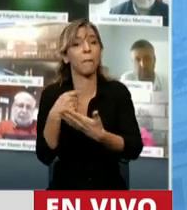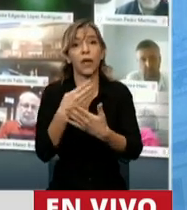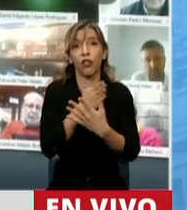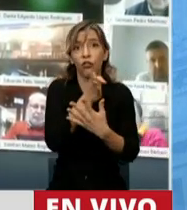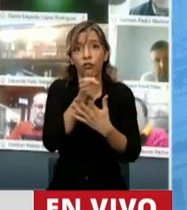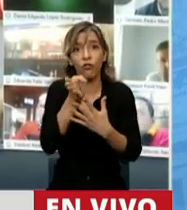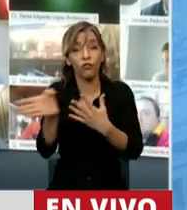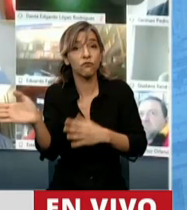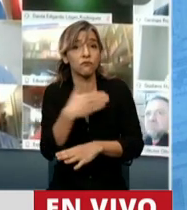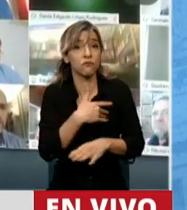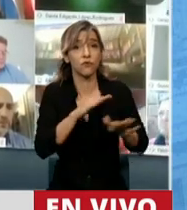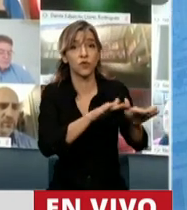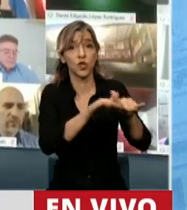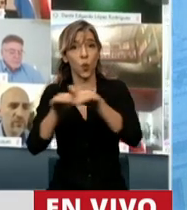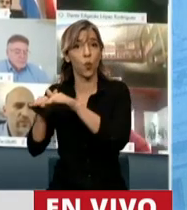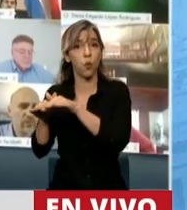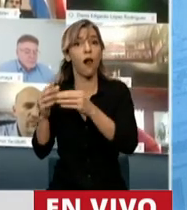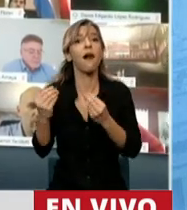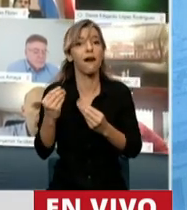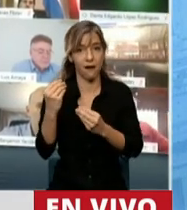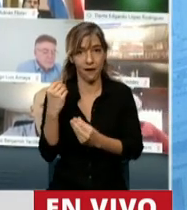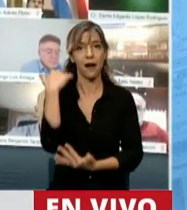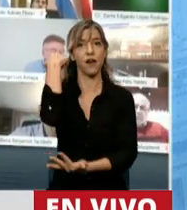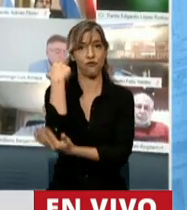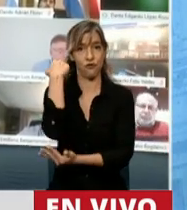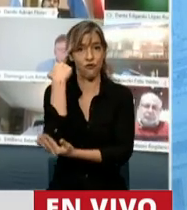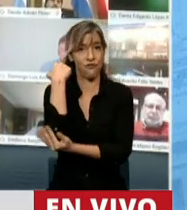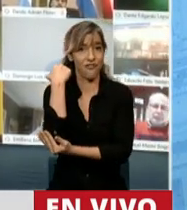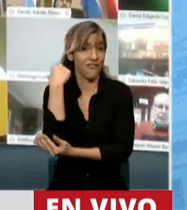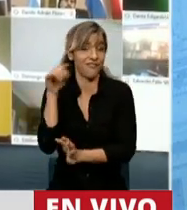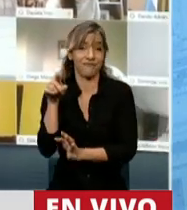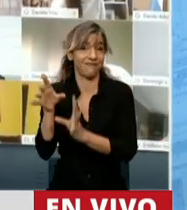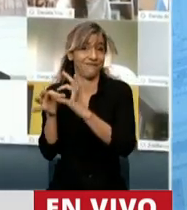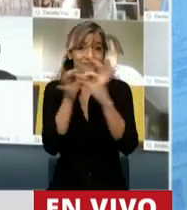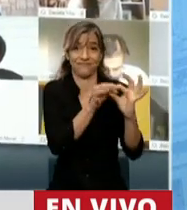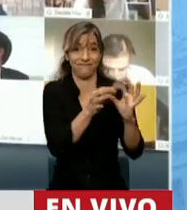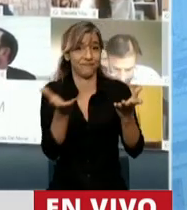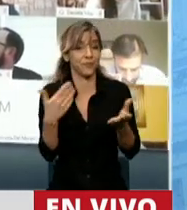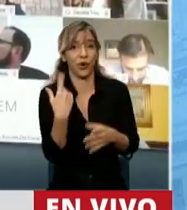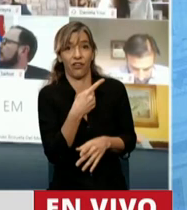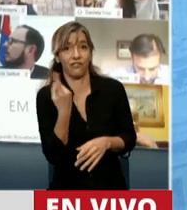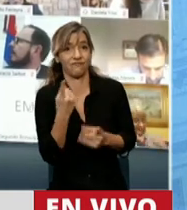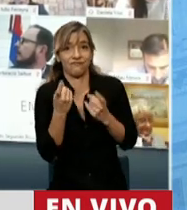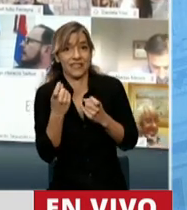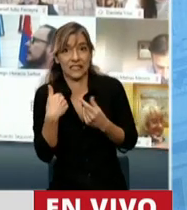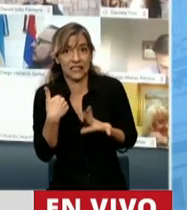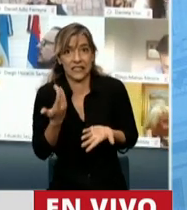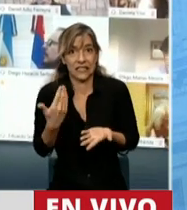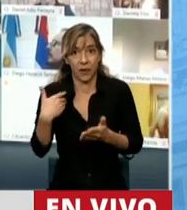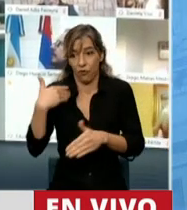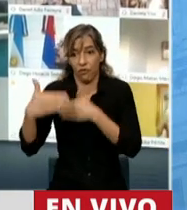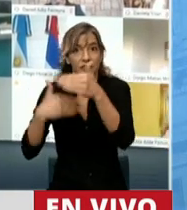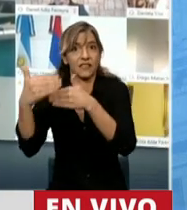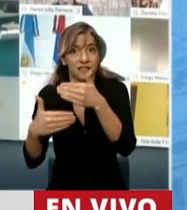Estancamiento económico. No hay dudas de que por más riqueza que generemos, si no hay un plan de desarrollo y de distribución, el